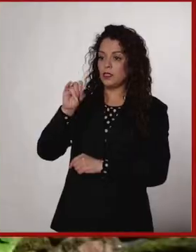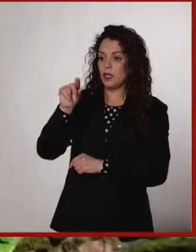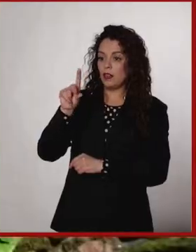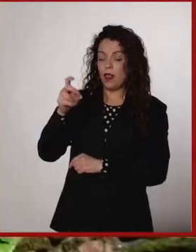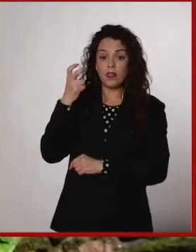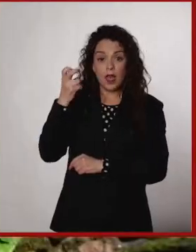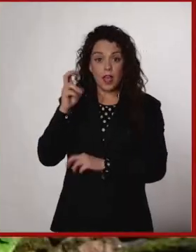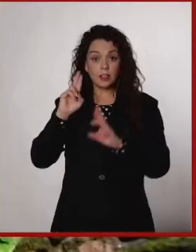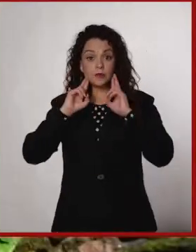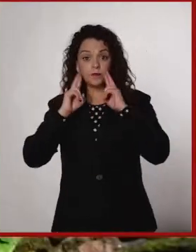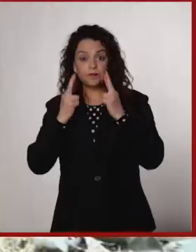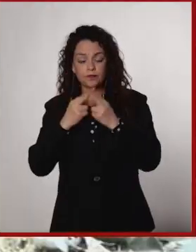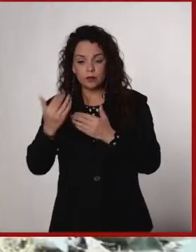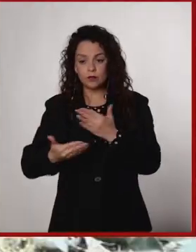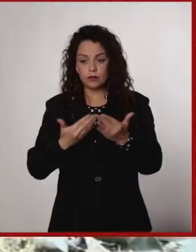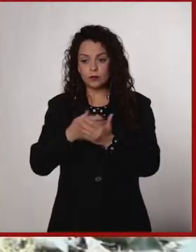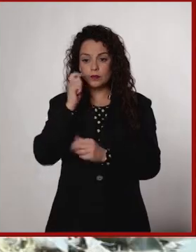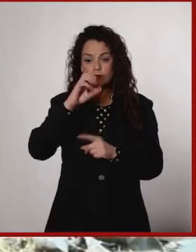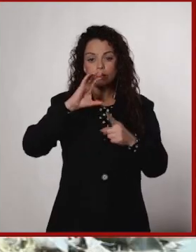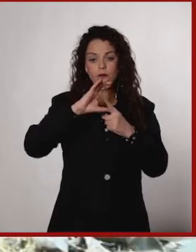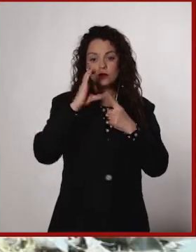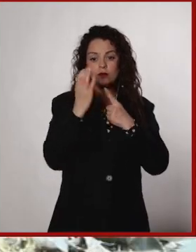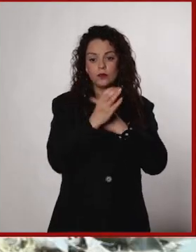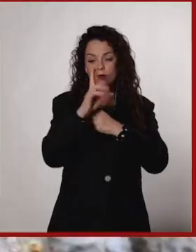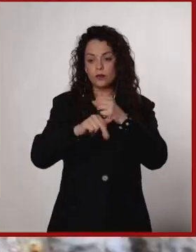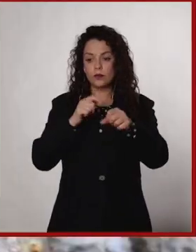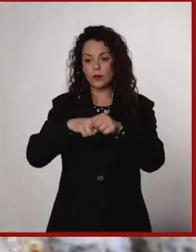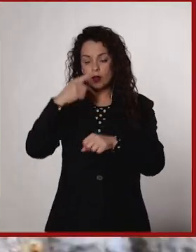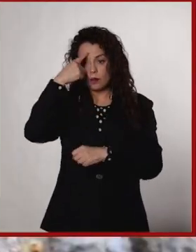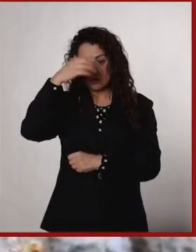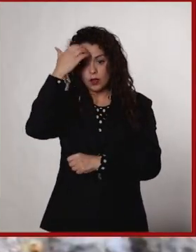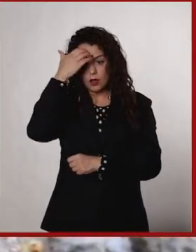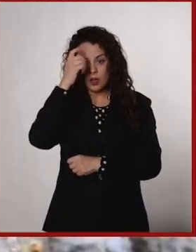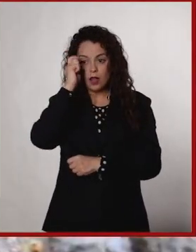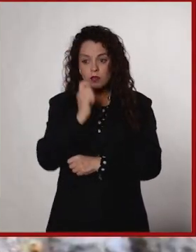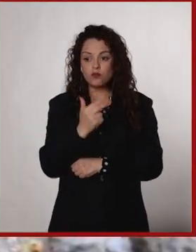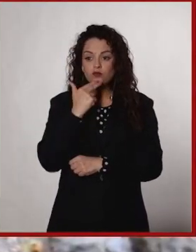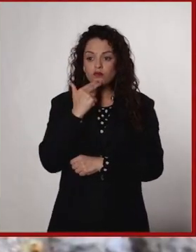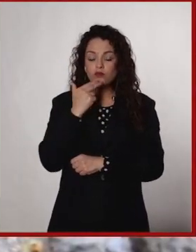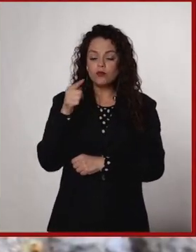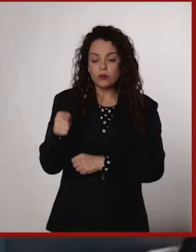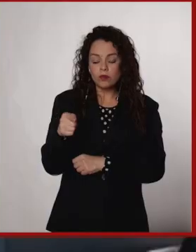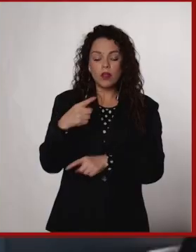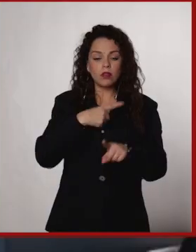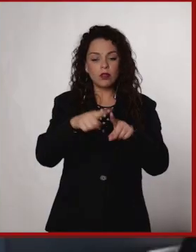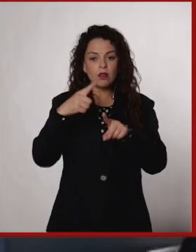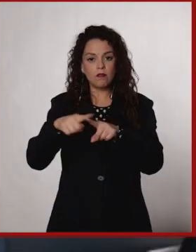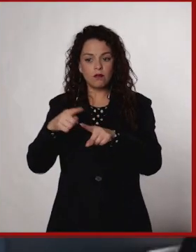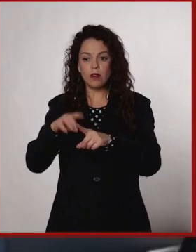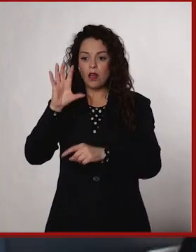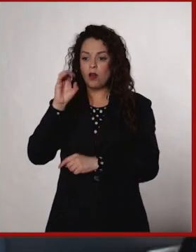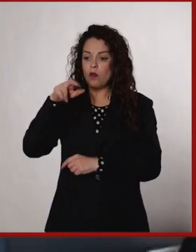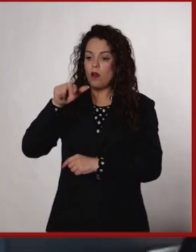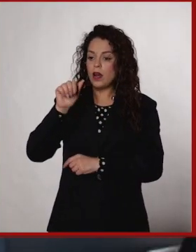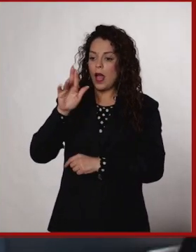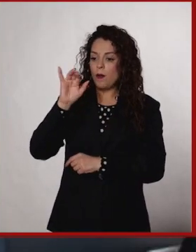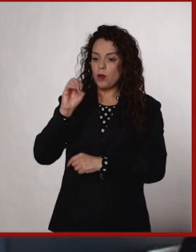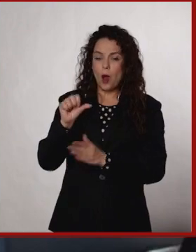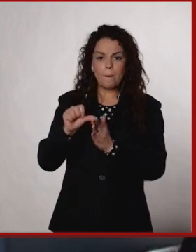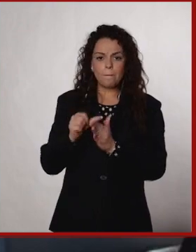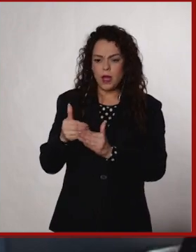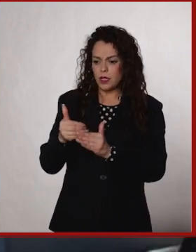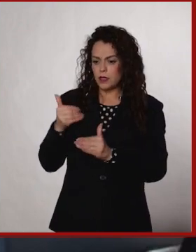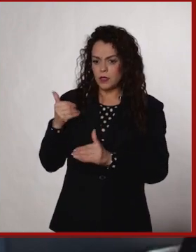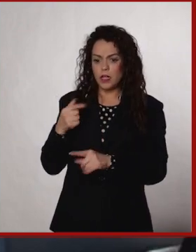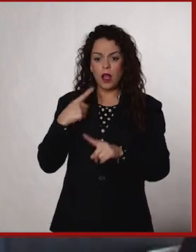En esa reunión se presentó la Comisión Nacional para el Conocimiento y Uso de la Biodiversidad, CONAVIO, creada